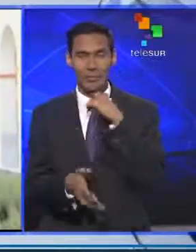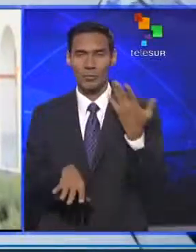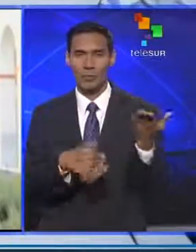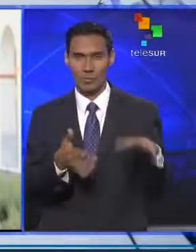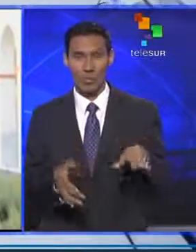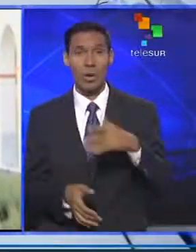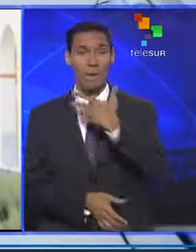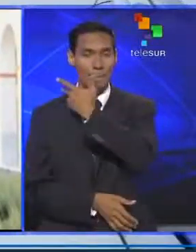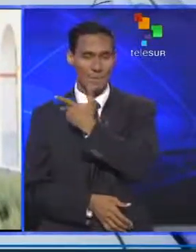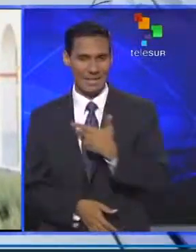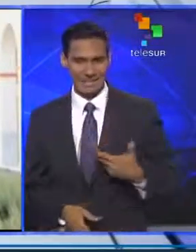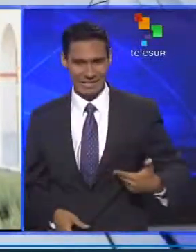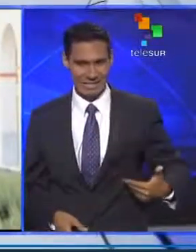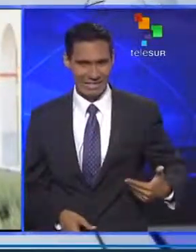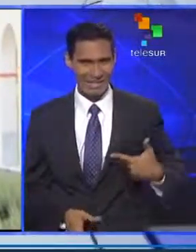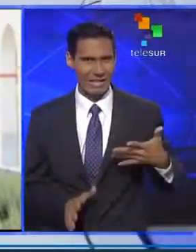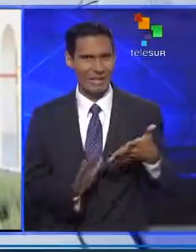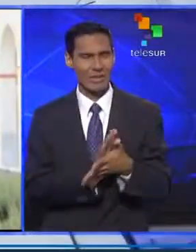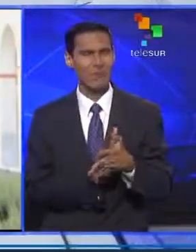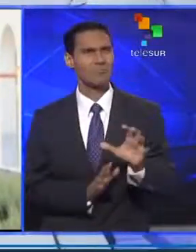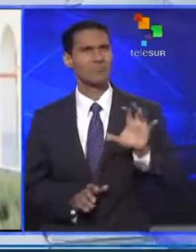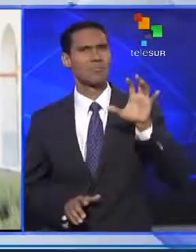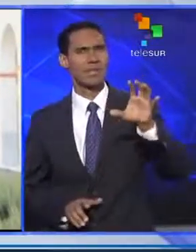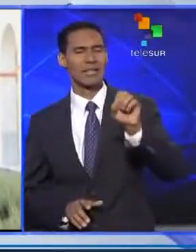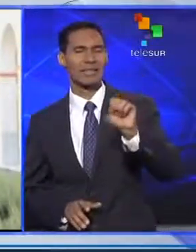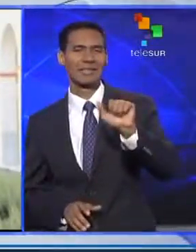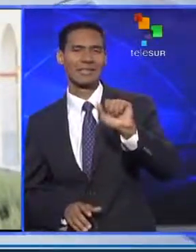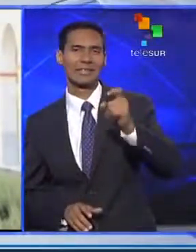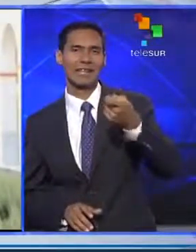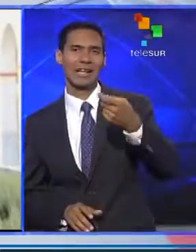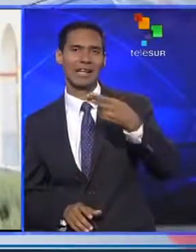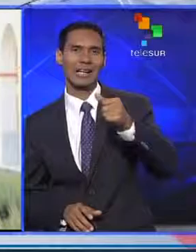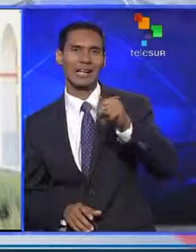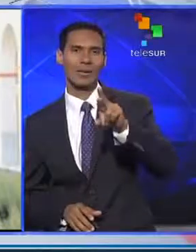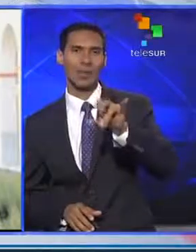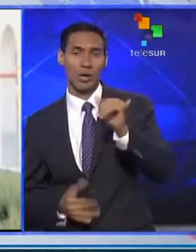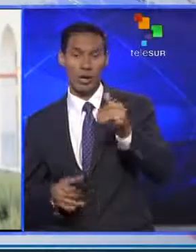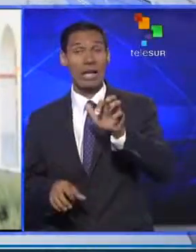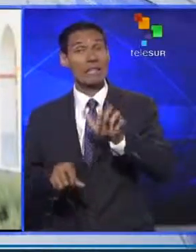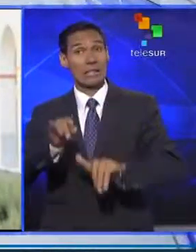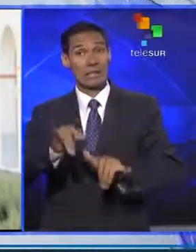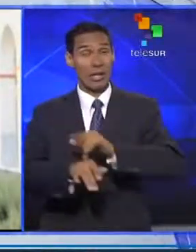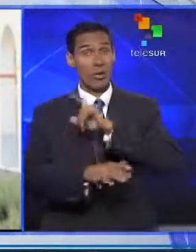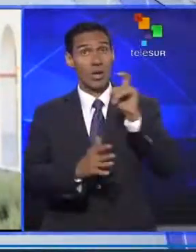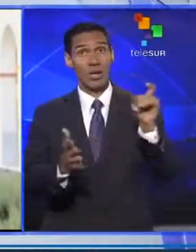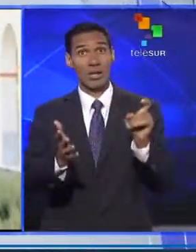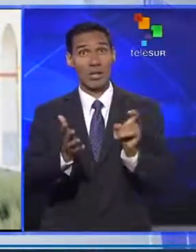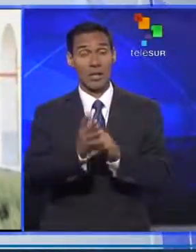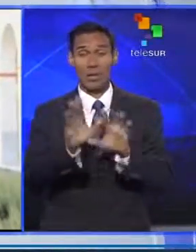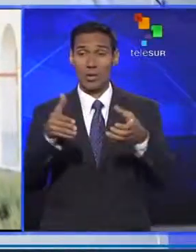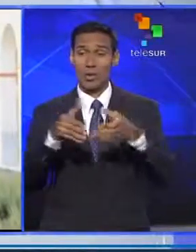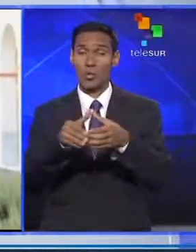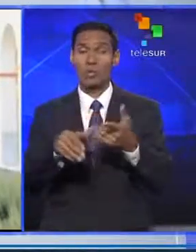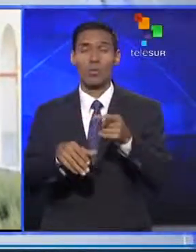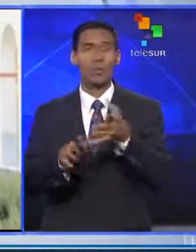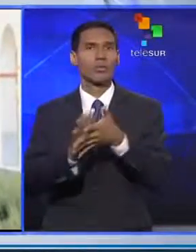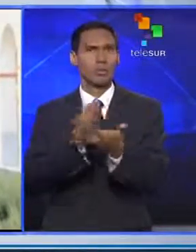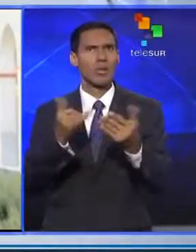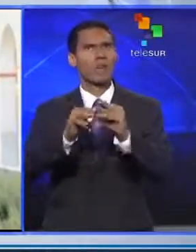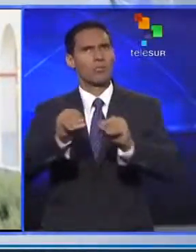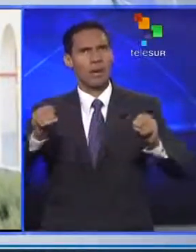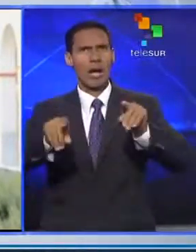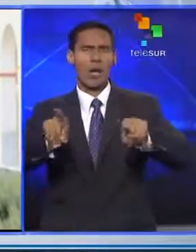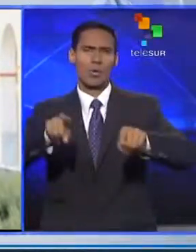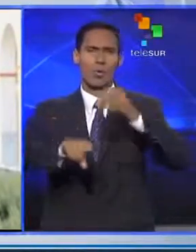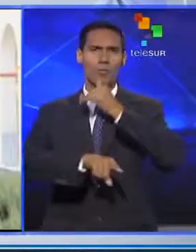Mohamed Abdelaziz, presidente de la República Árabe Saharaui Democrática y actual secretario general del Frente Polisario. Así lo han señalado